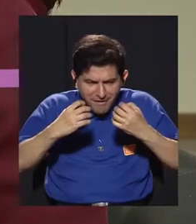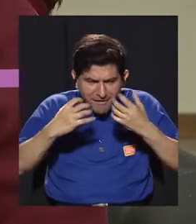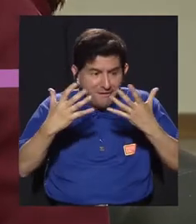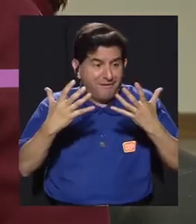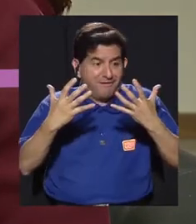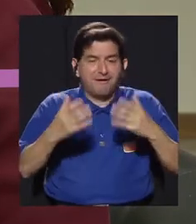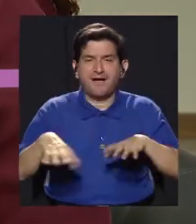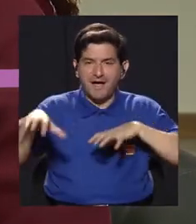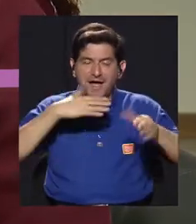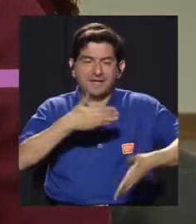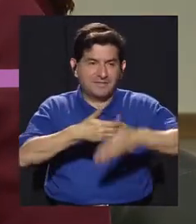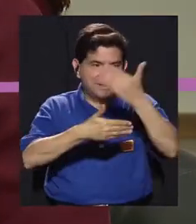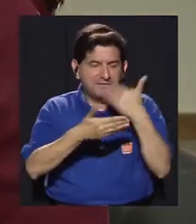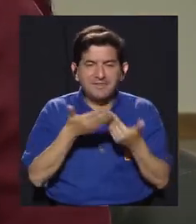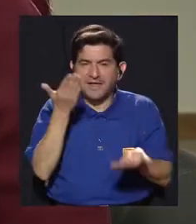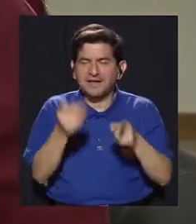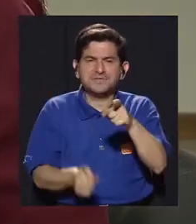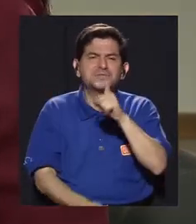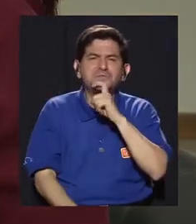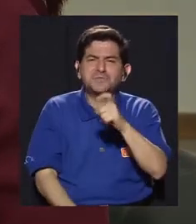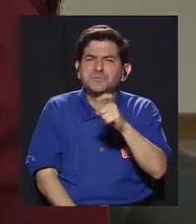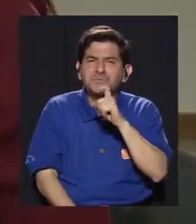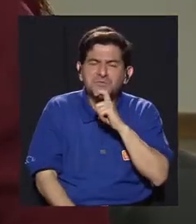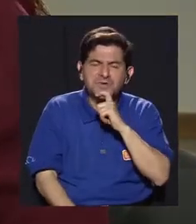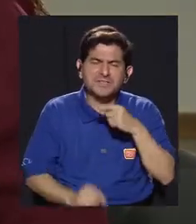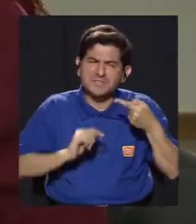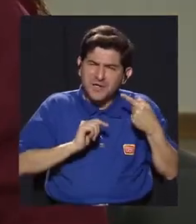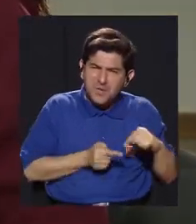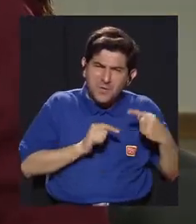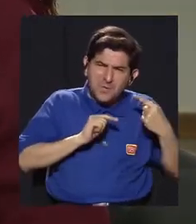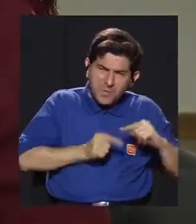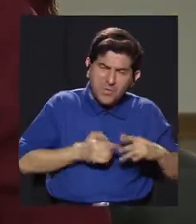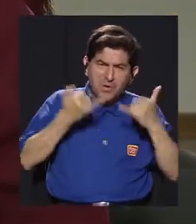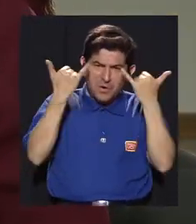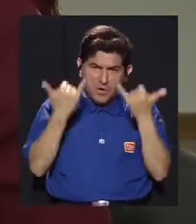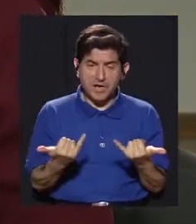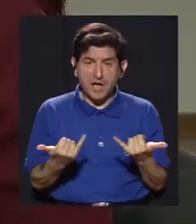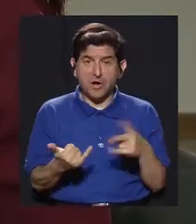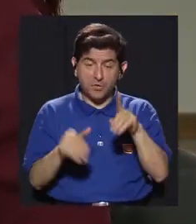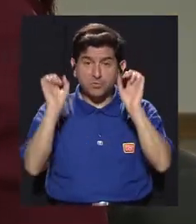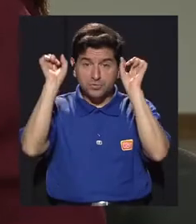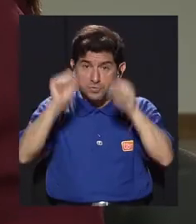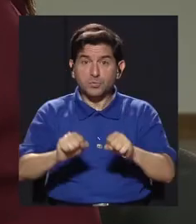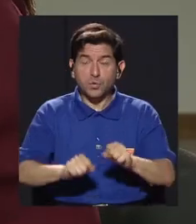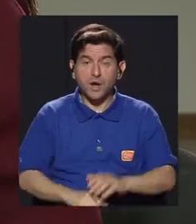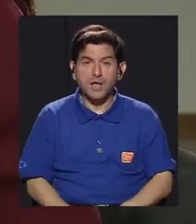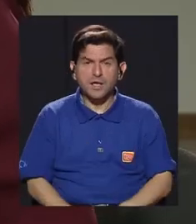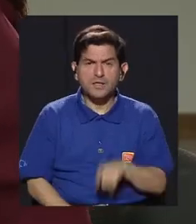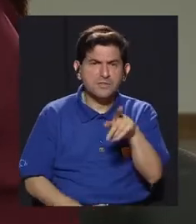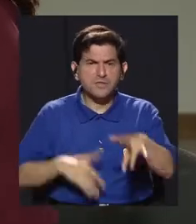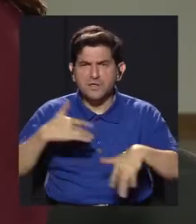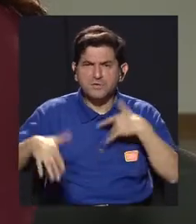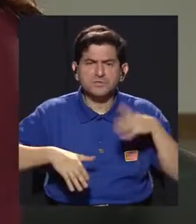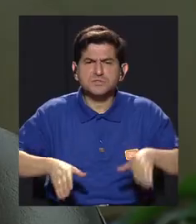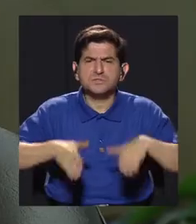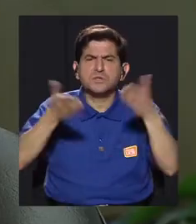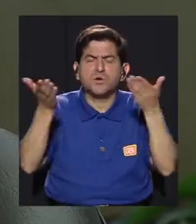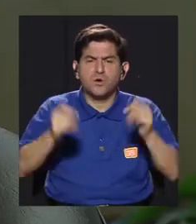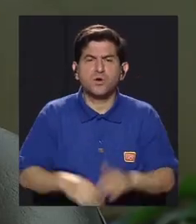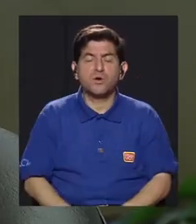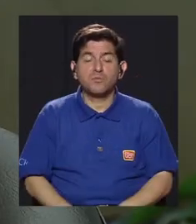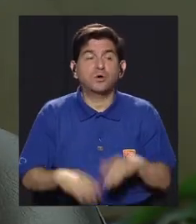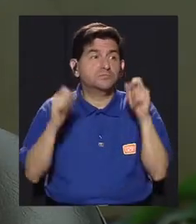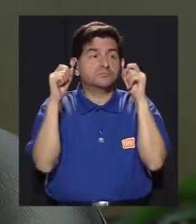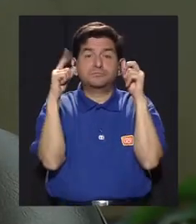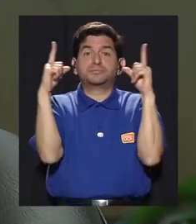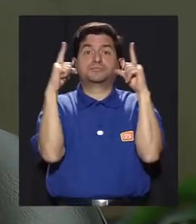actividades que tal vez antes le costaban o le dolían, ¿verdad? Y ahora hacerlo, doña Marielos, ¿cómo se siente usted ahora al respecto? Es